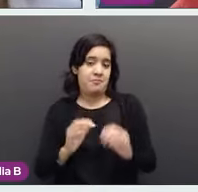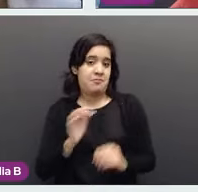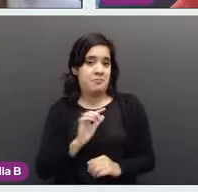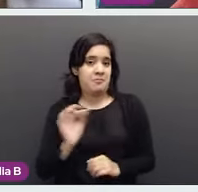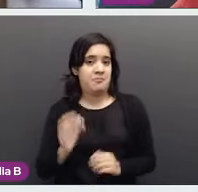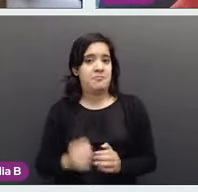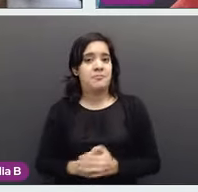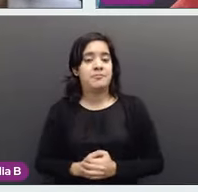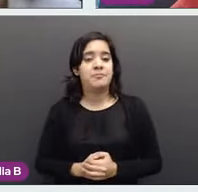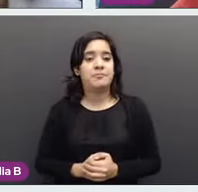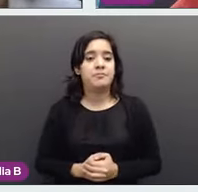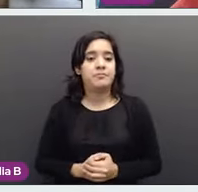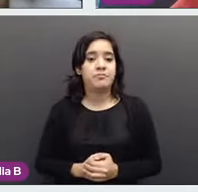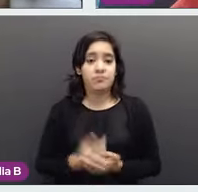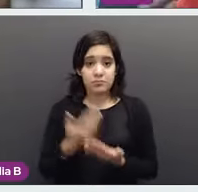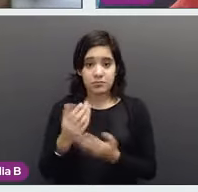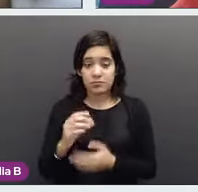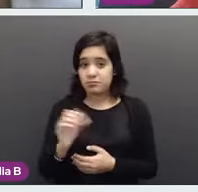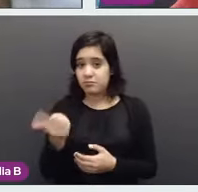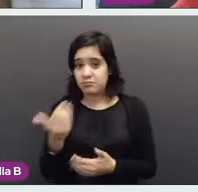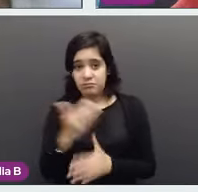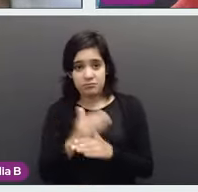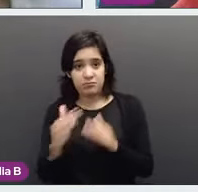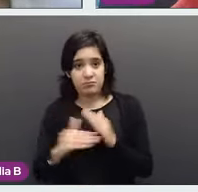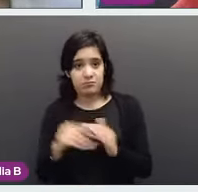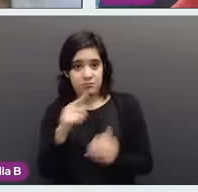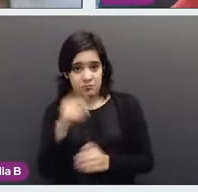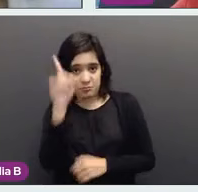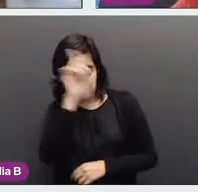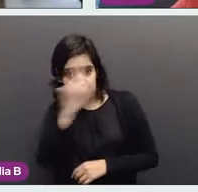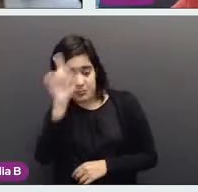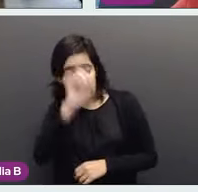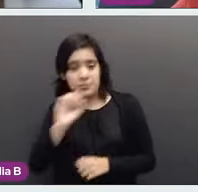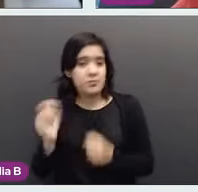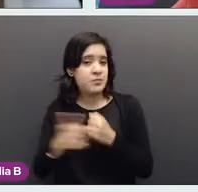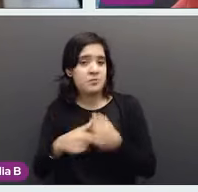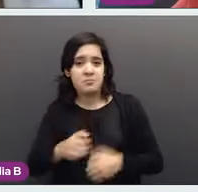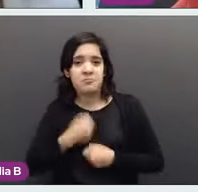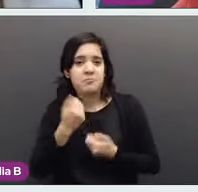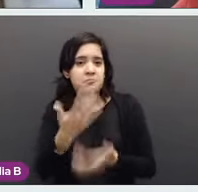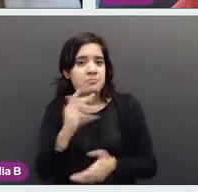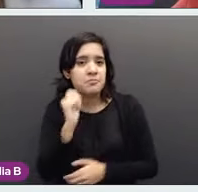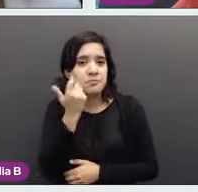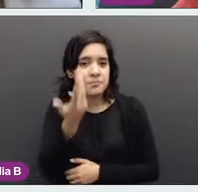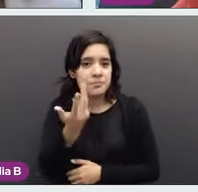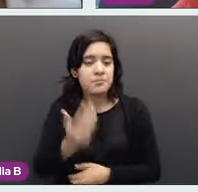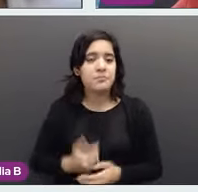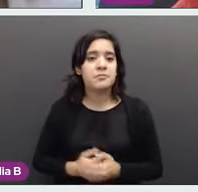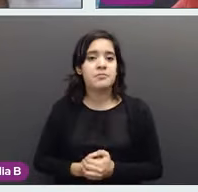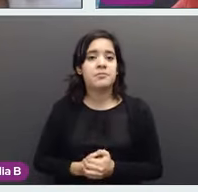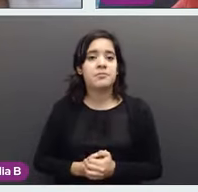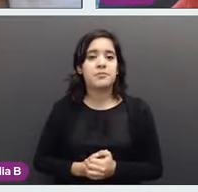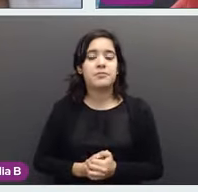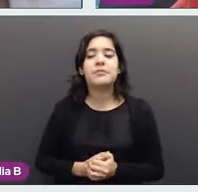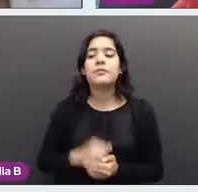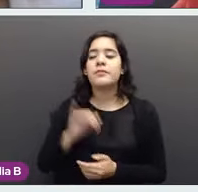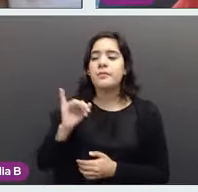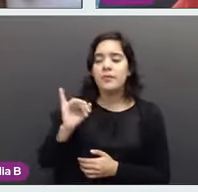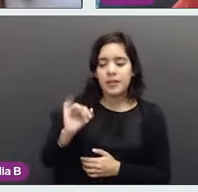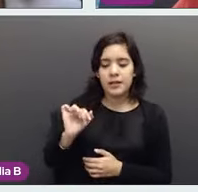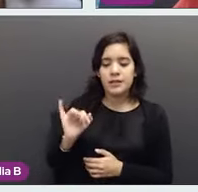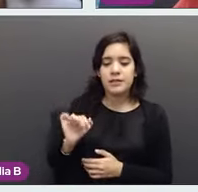Doctora, ¿algún comentario, alguna recomendación final que quiera compartir con la audiencia? Sí, estos